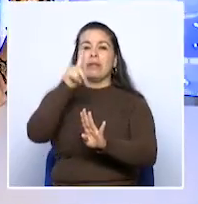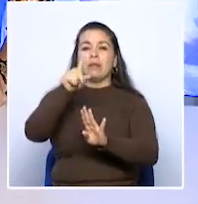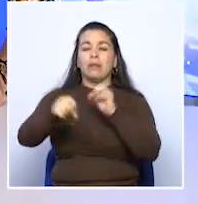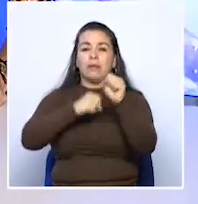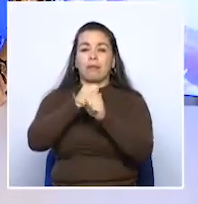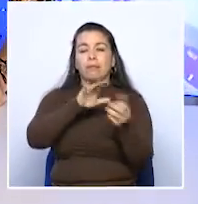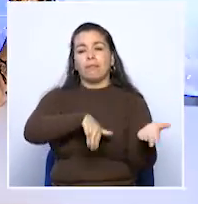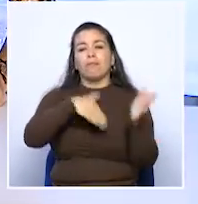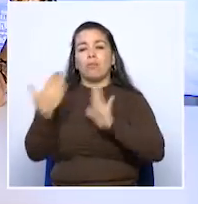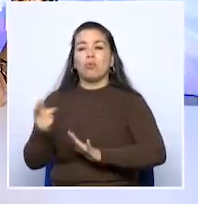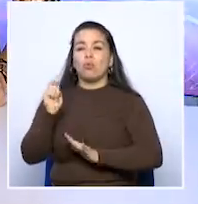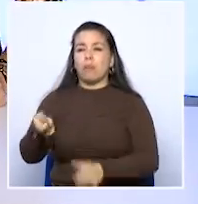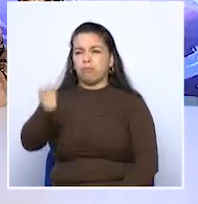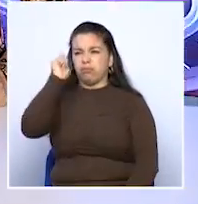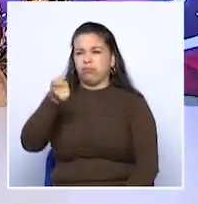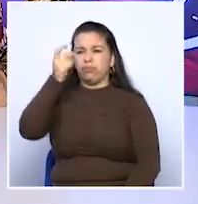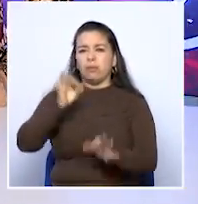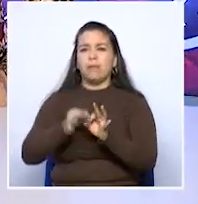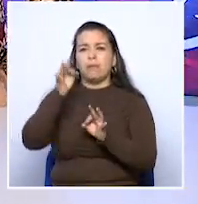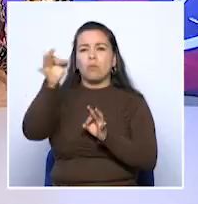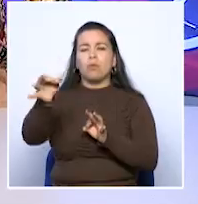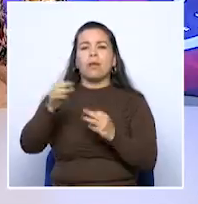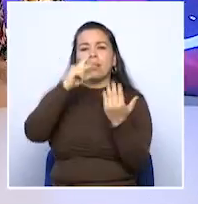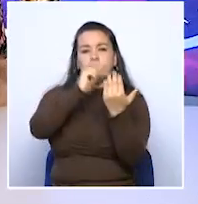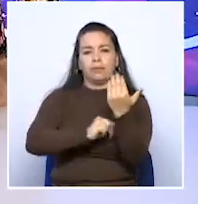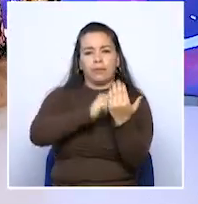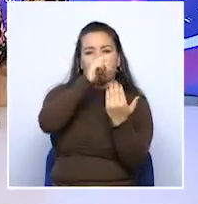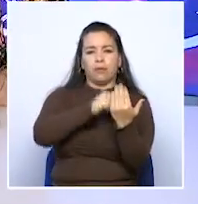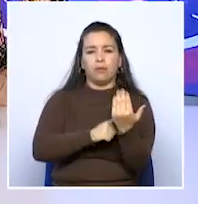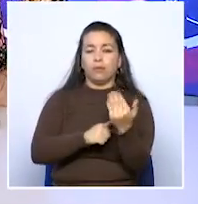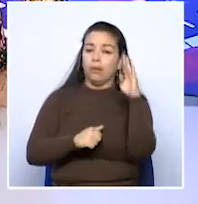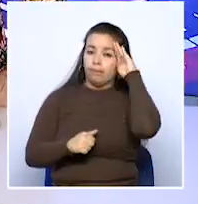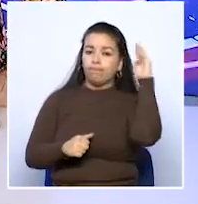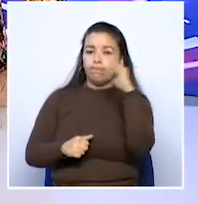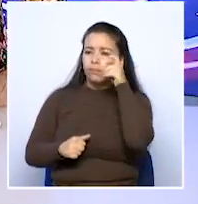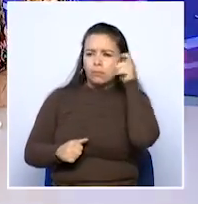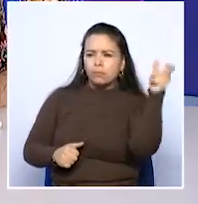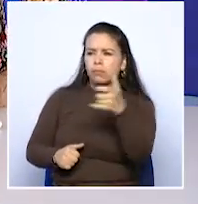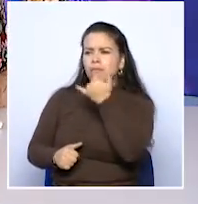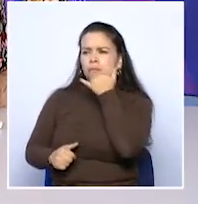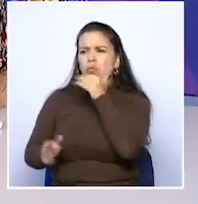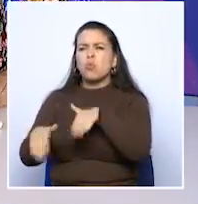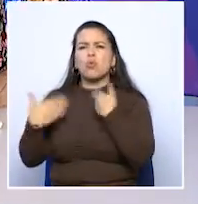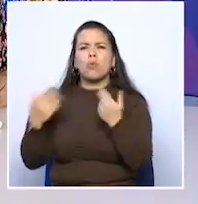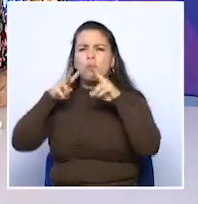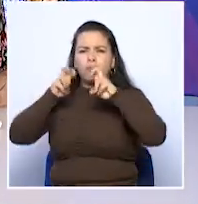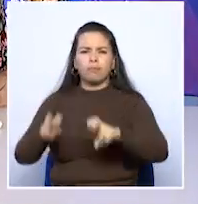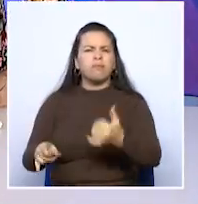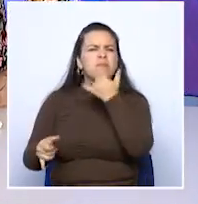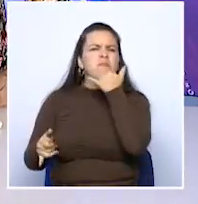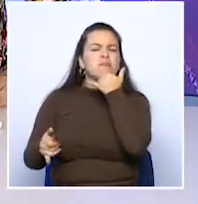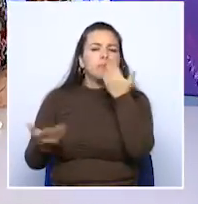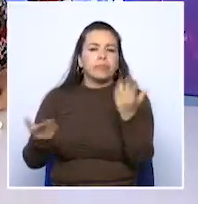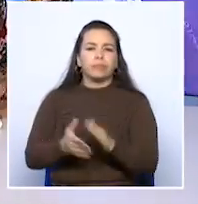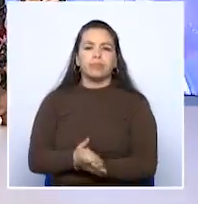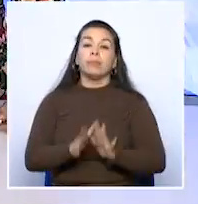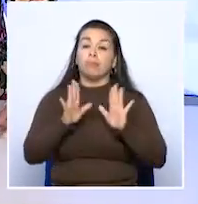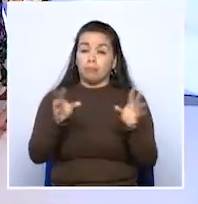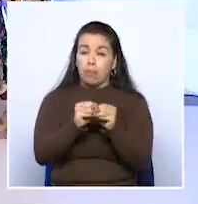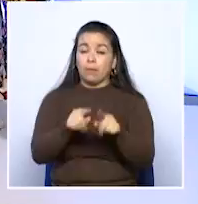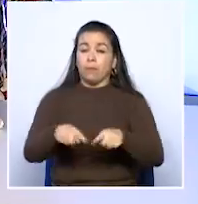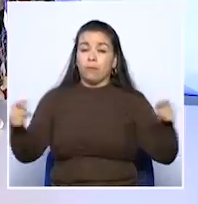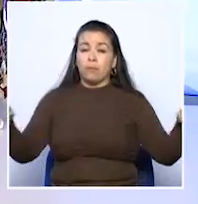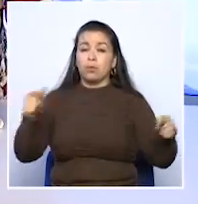de un atentado sicarial en el municipio de Santa Rosa de Cabal. Las autoridades están tratando de establecer los móviles del crimen. Tendremos más